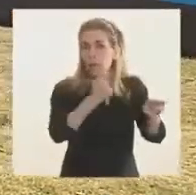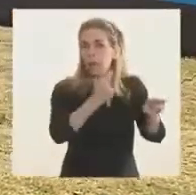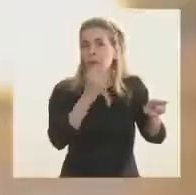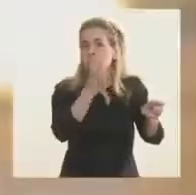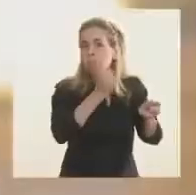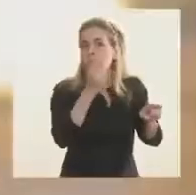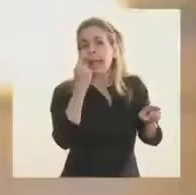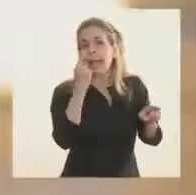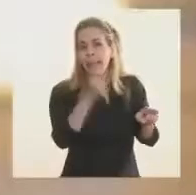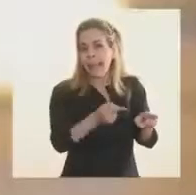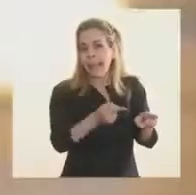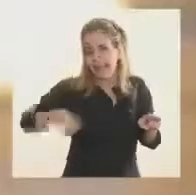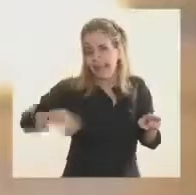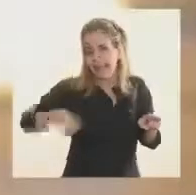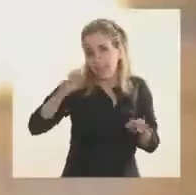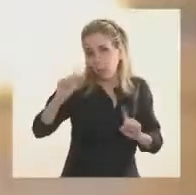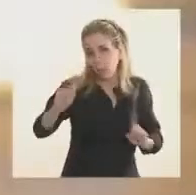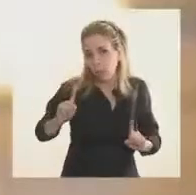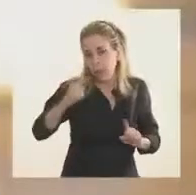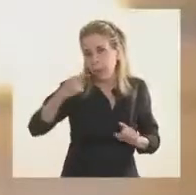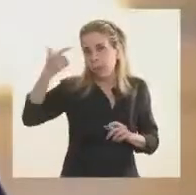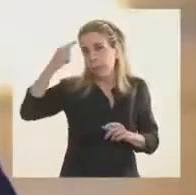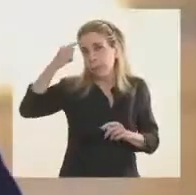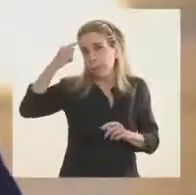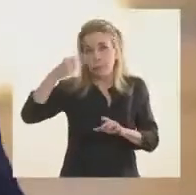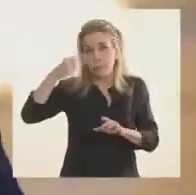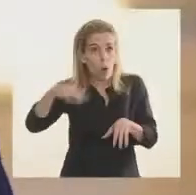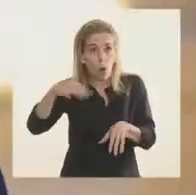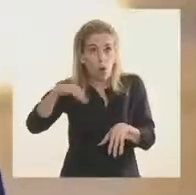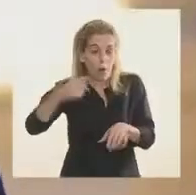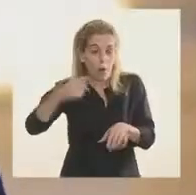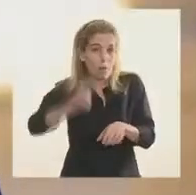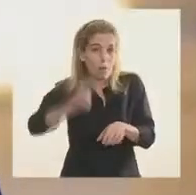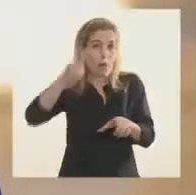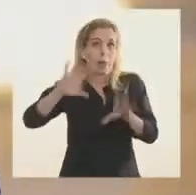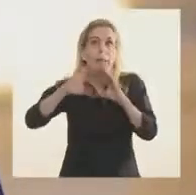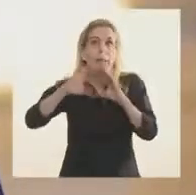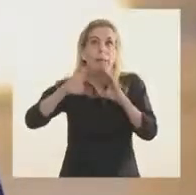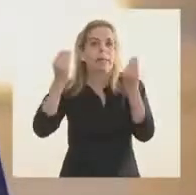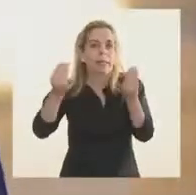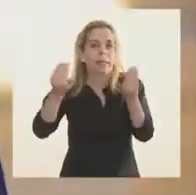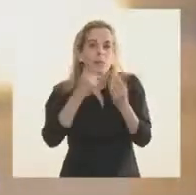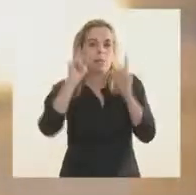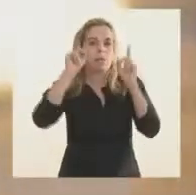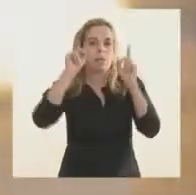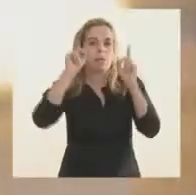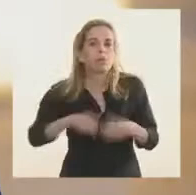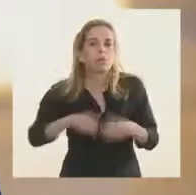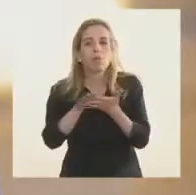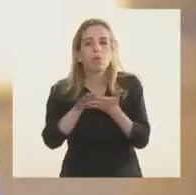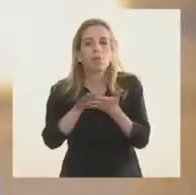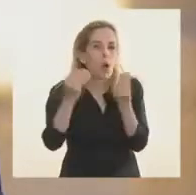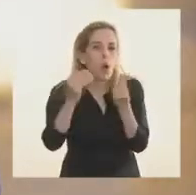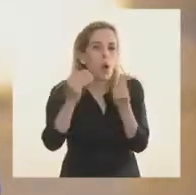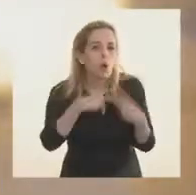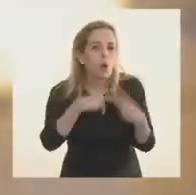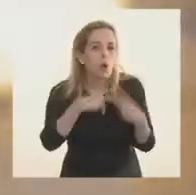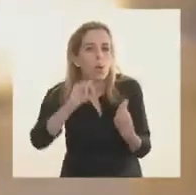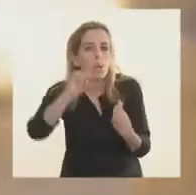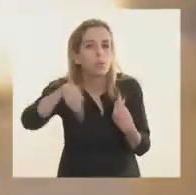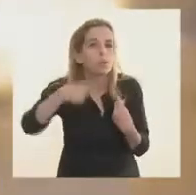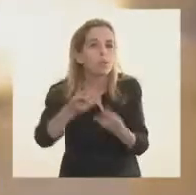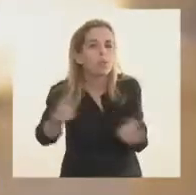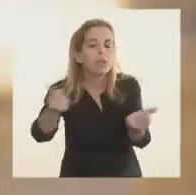nunca la imaginamos, una pandemia, significa que la tiene todo el mundo, significa que no sabe nadie con mucha incertidumbre como sigue, porque lo que